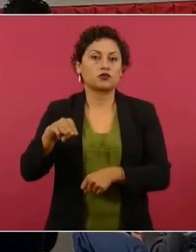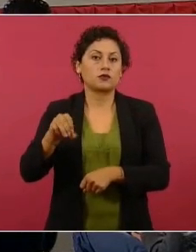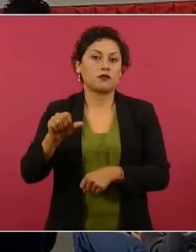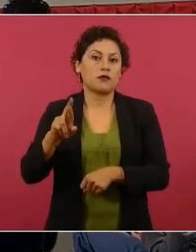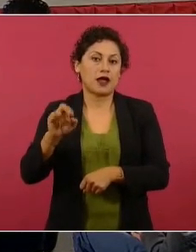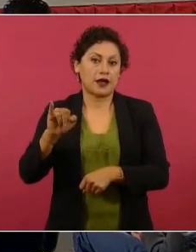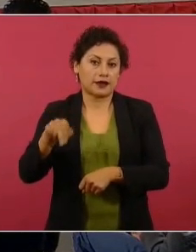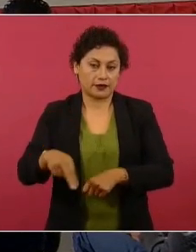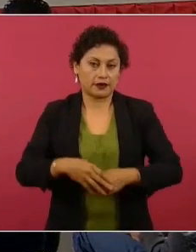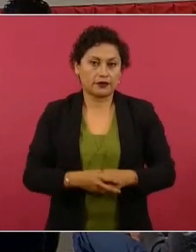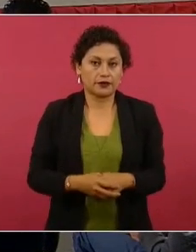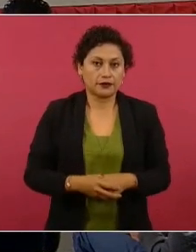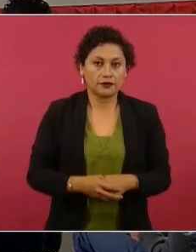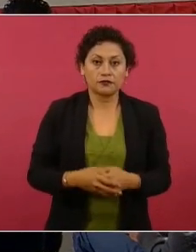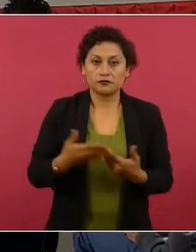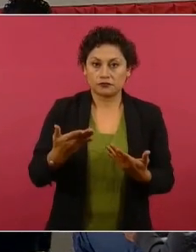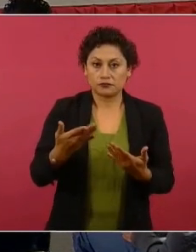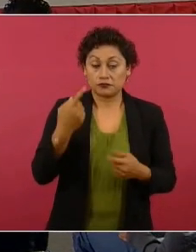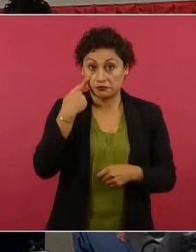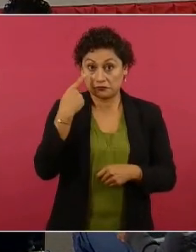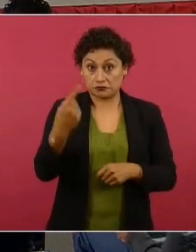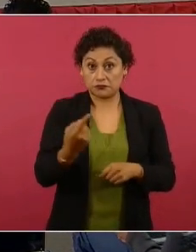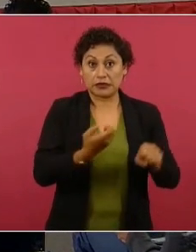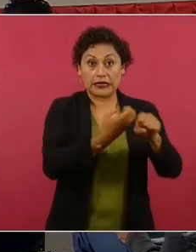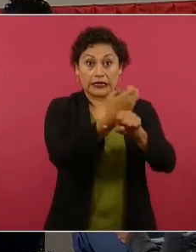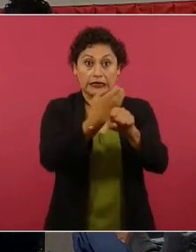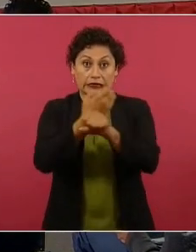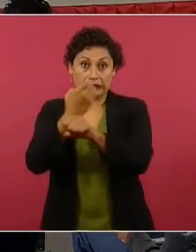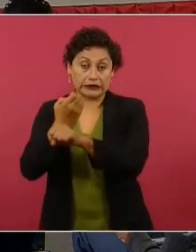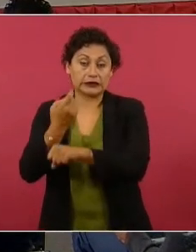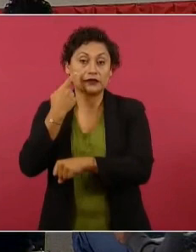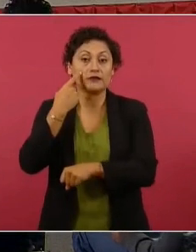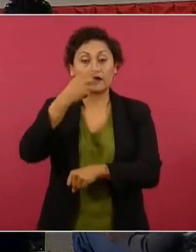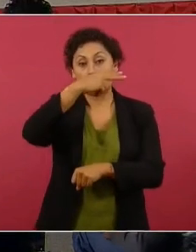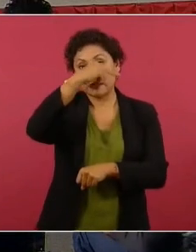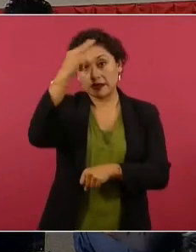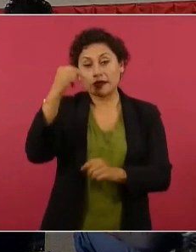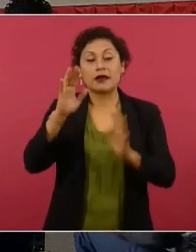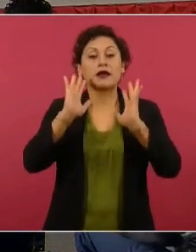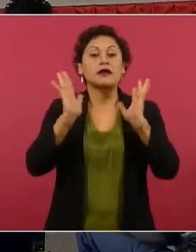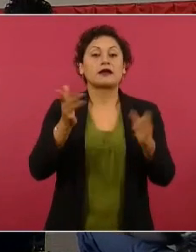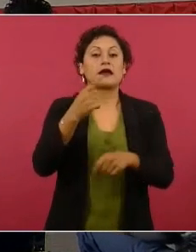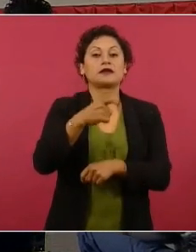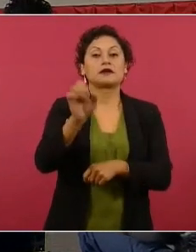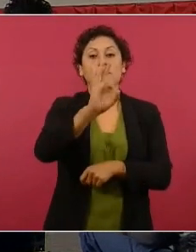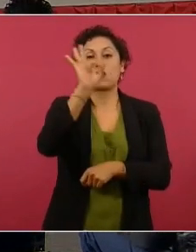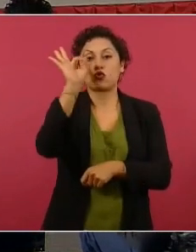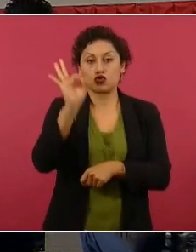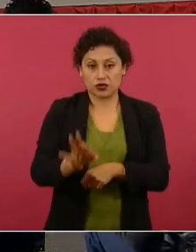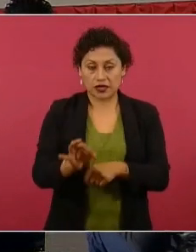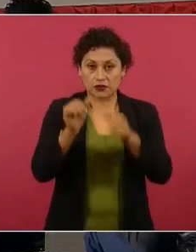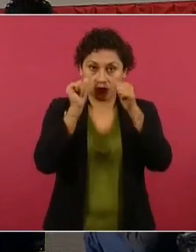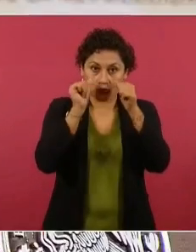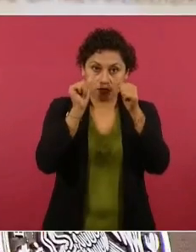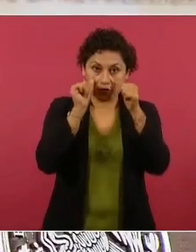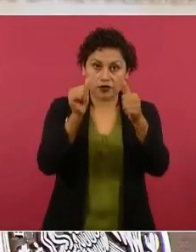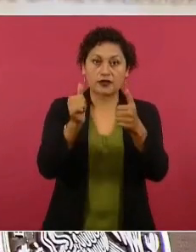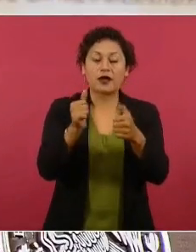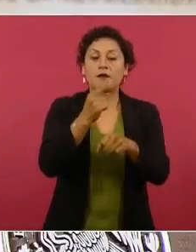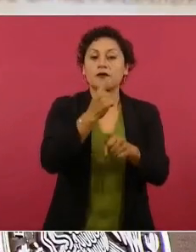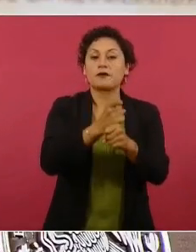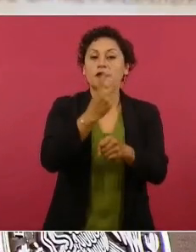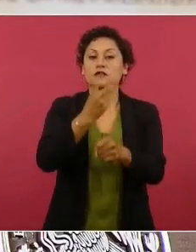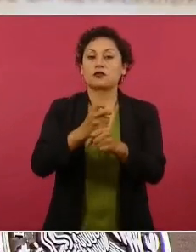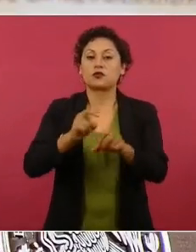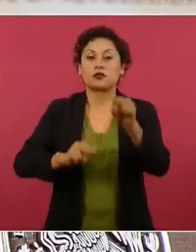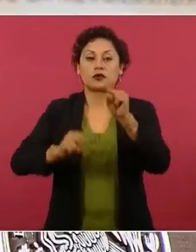los avances por estado, ya en Nayarit se opera el 100 por ciento de la atención médica en segundo y primer nivel, con